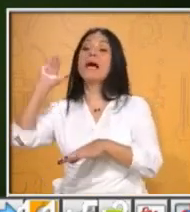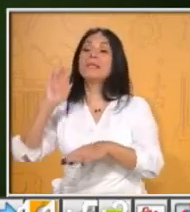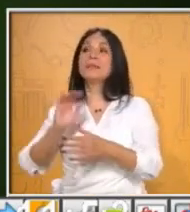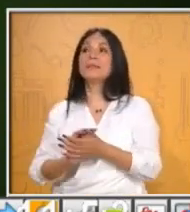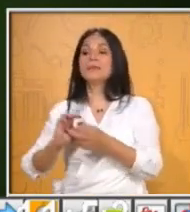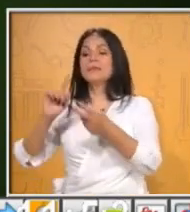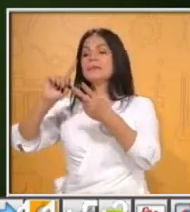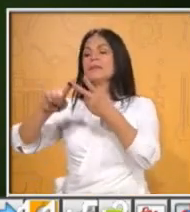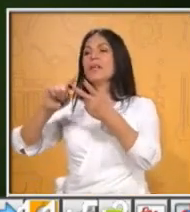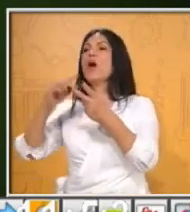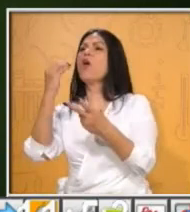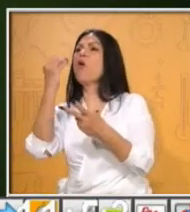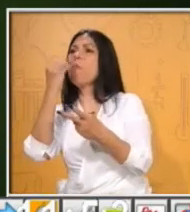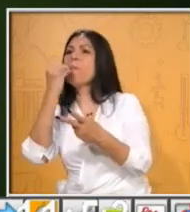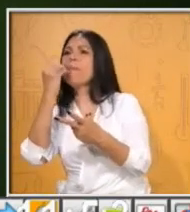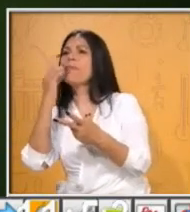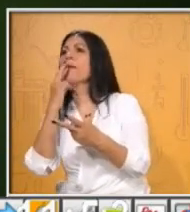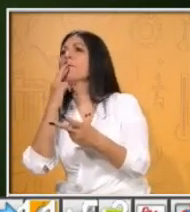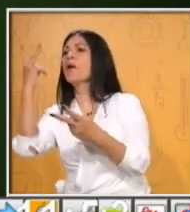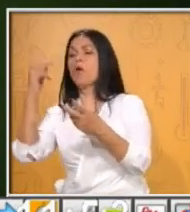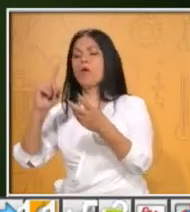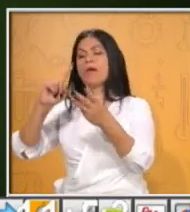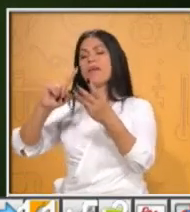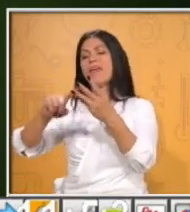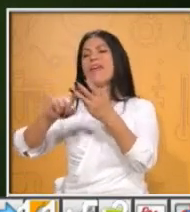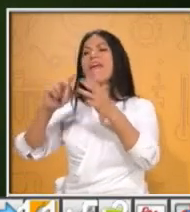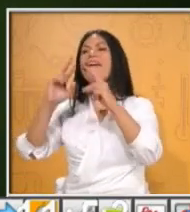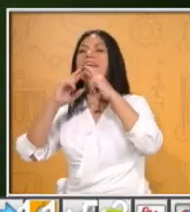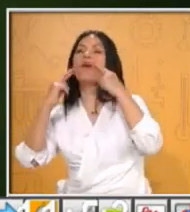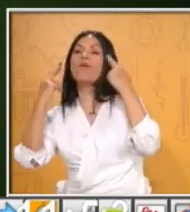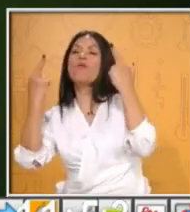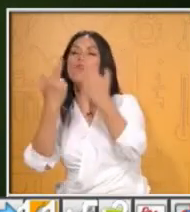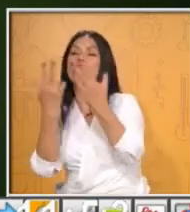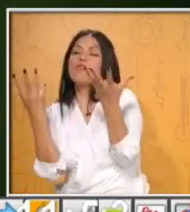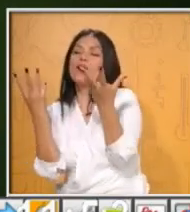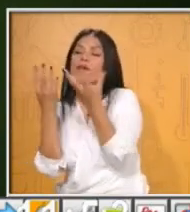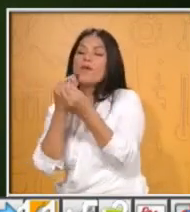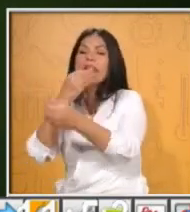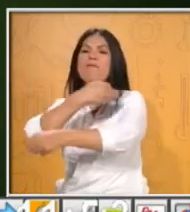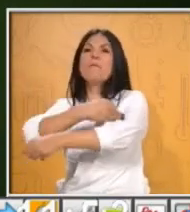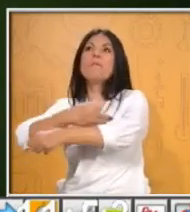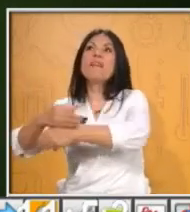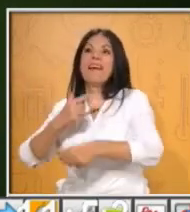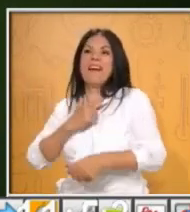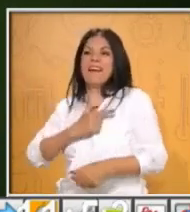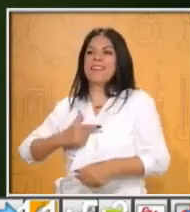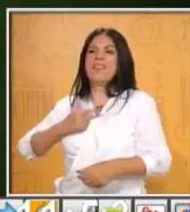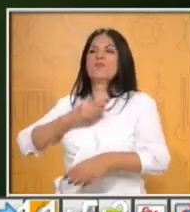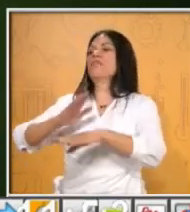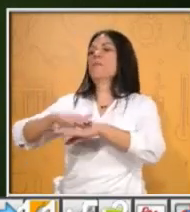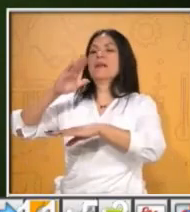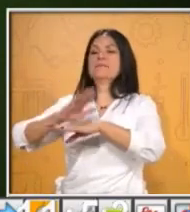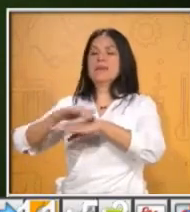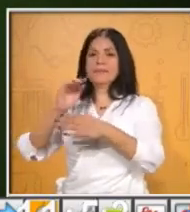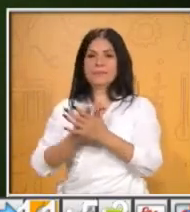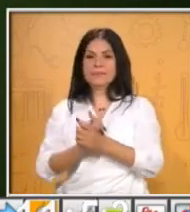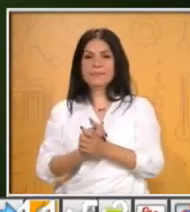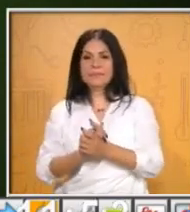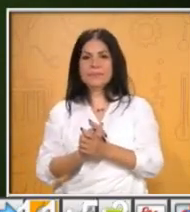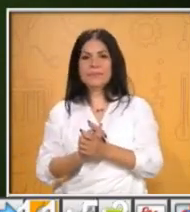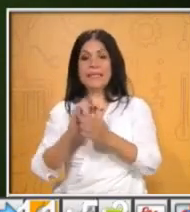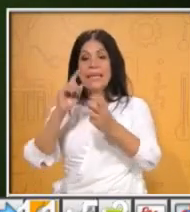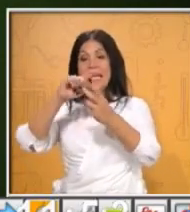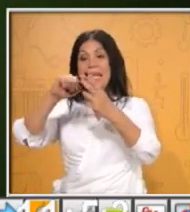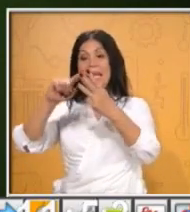favorita y qué es lo que disfrutas cuando convives en familia. Entonces, ¿qué vamos a hacer ahora? Te voy a pedir que esas